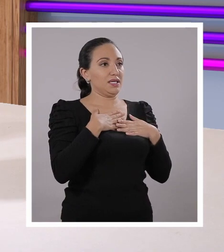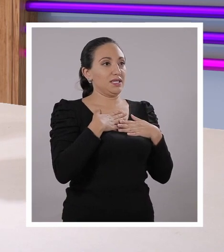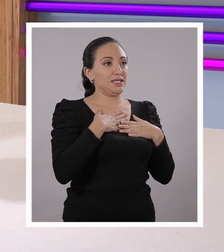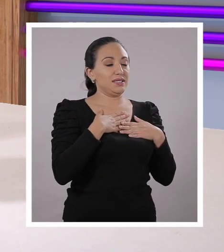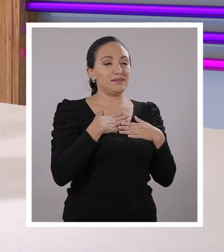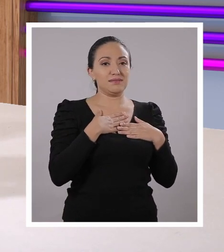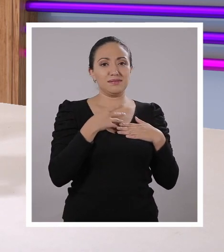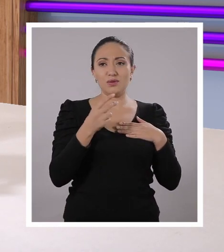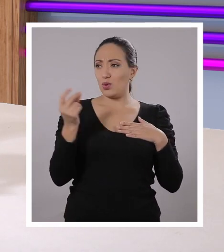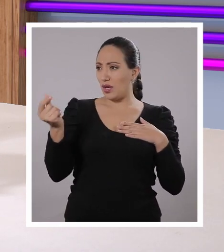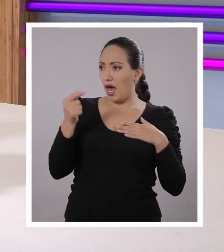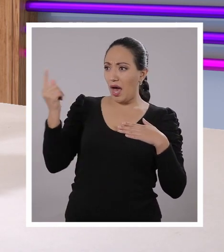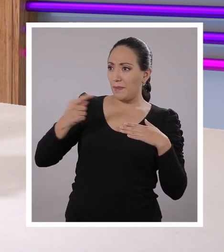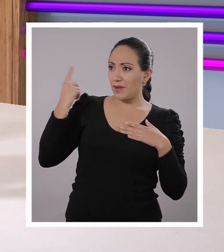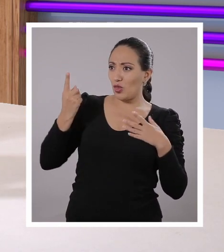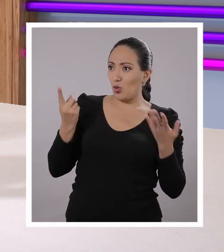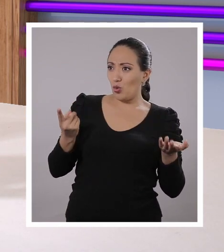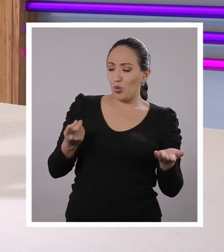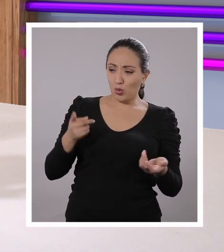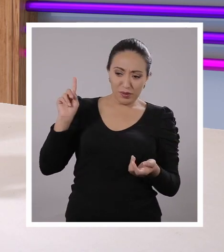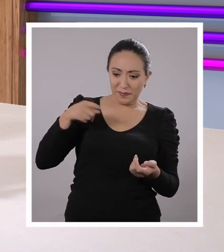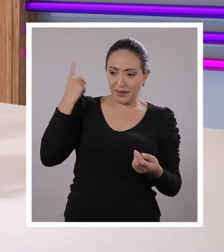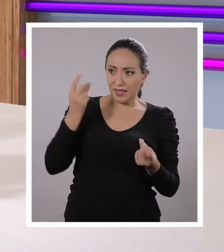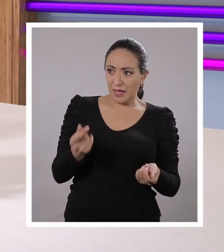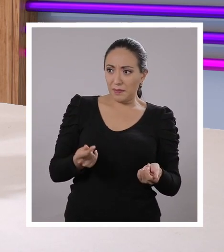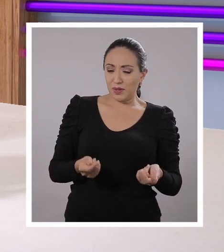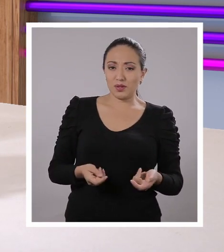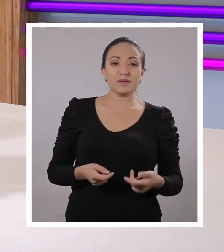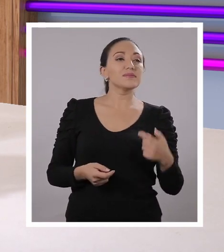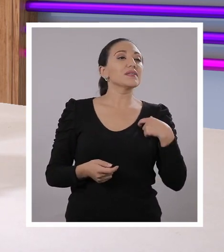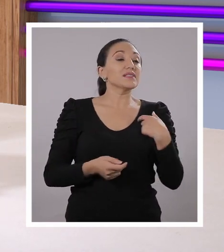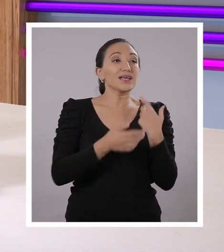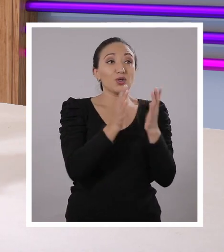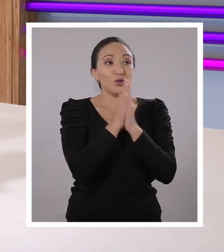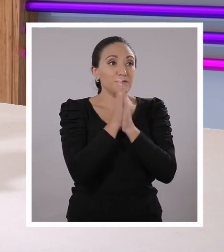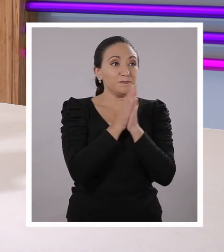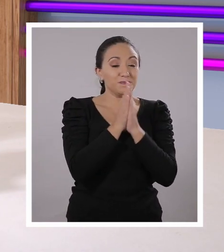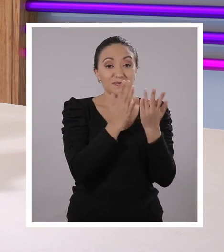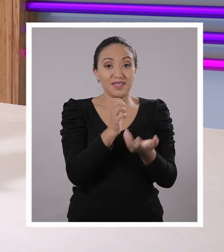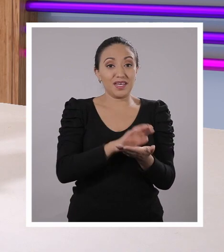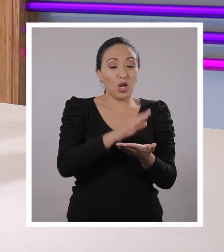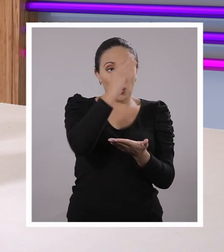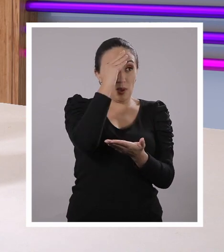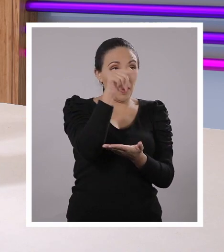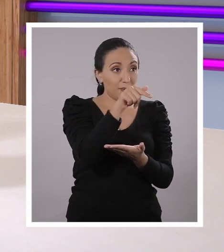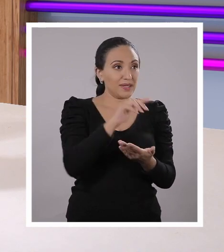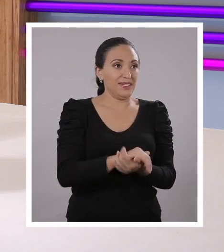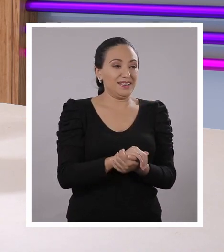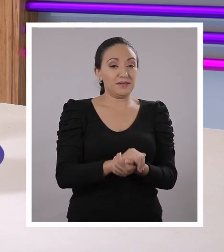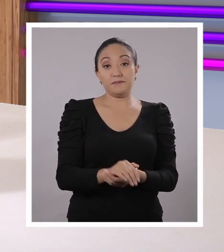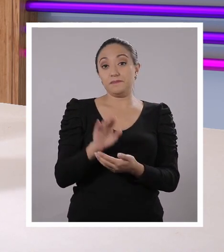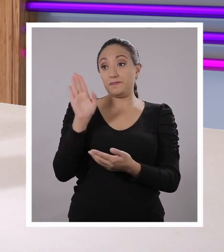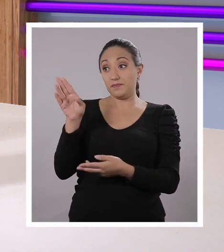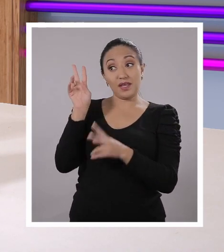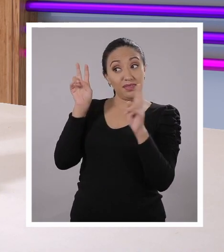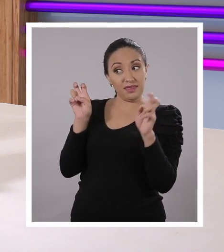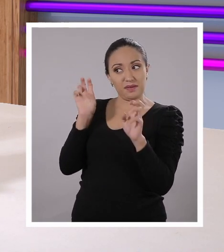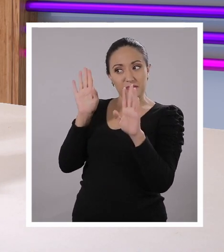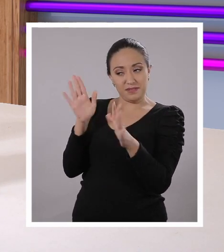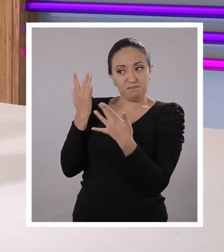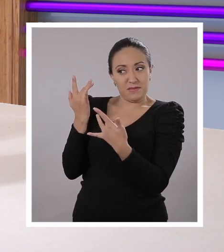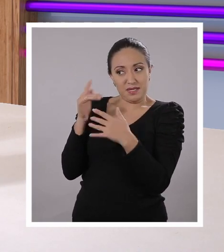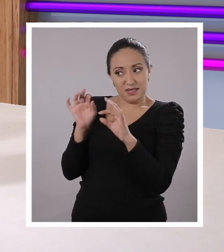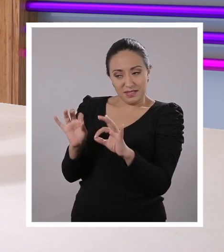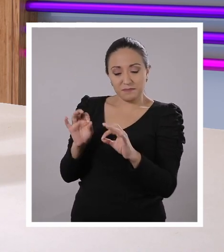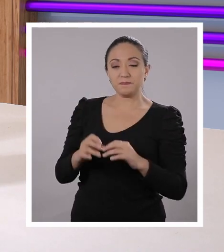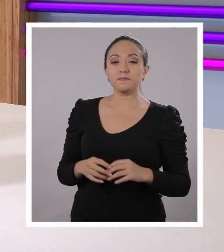ahí, por ahí escuché un Santi y dije... Sí, además de ustedes pilísimas, ¿verdad? Es que estoy entusiasmado de poder participar con ustedes. Y eso que aún no te